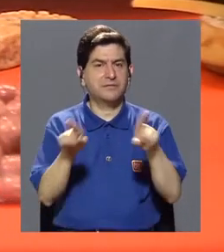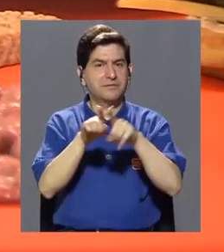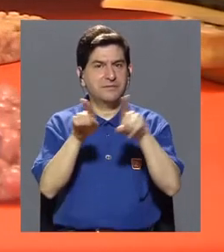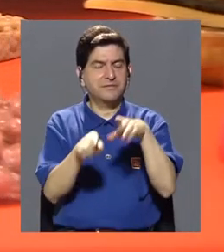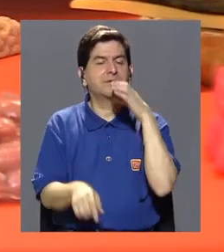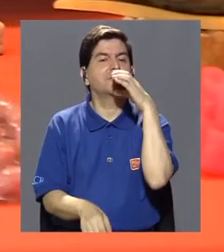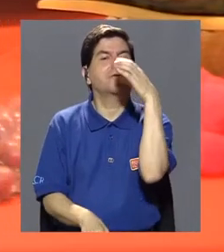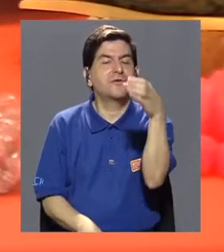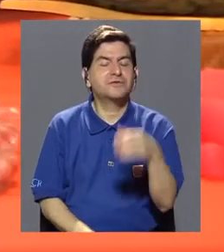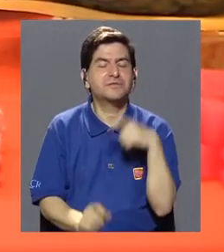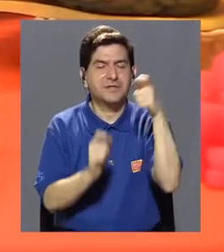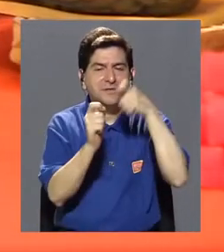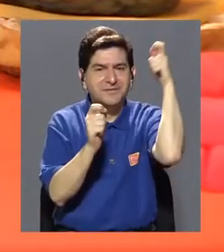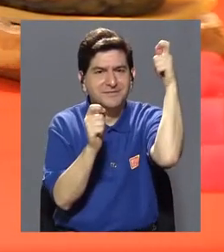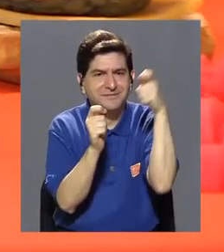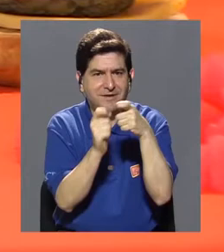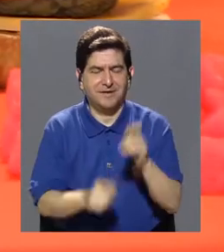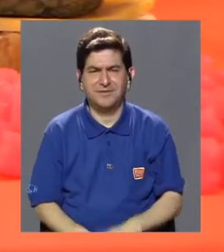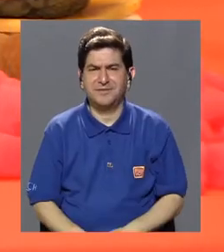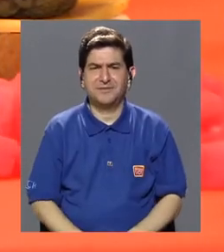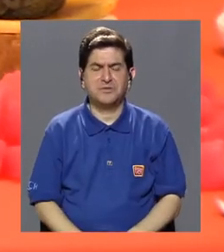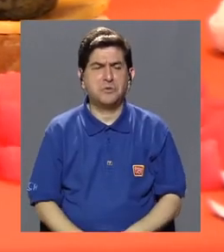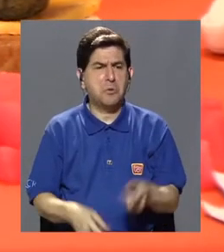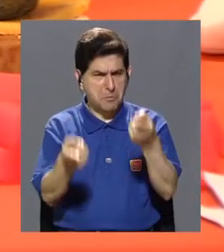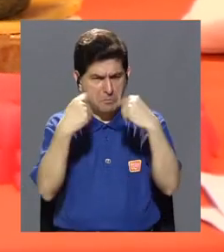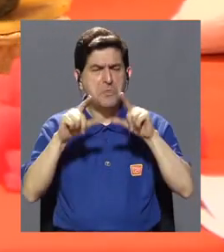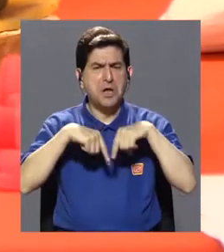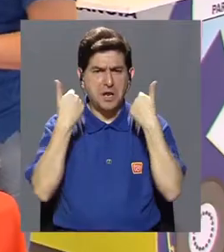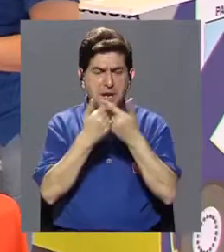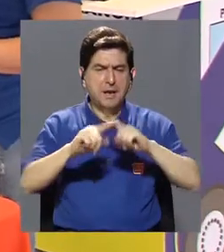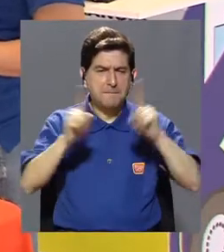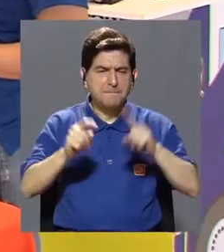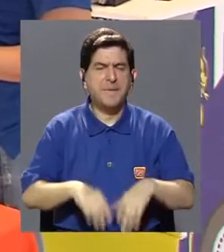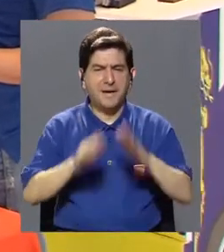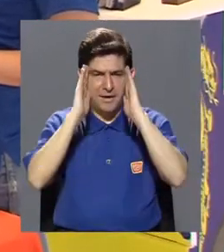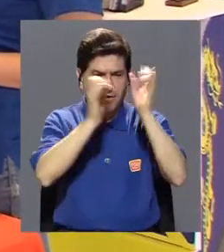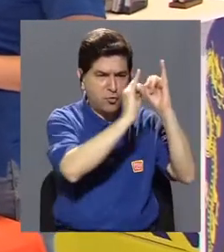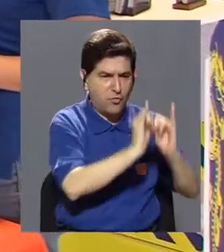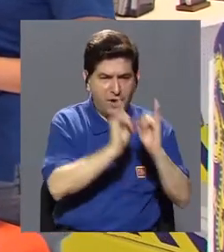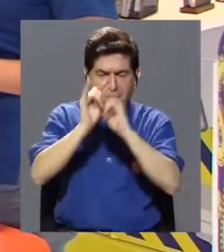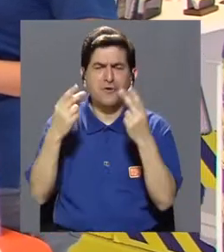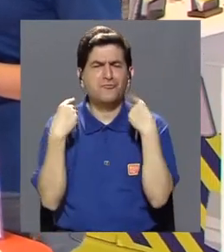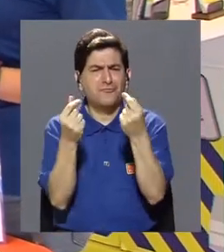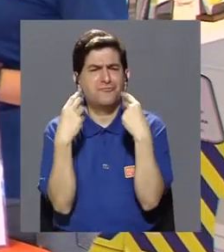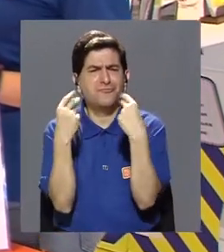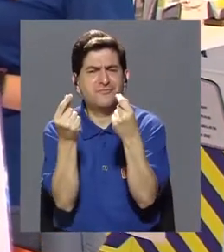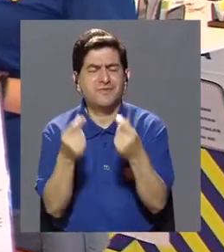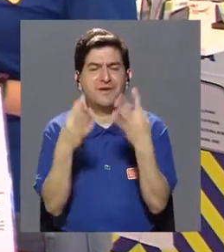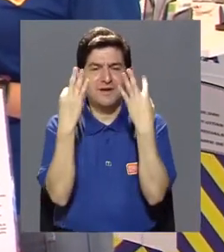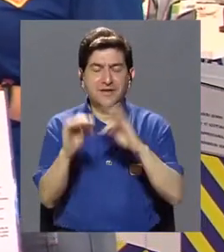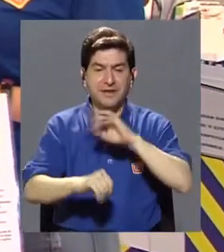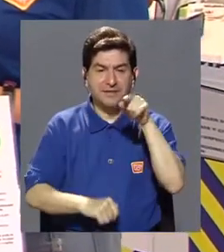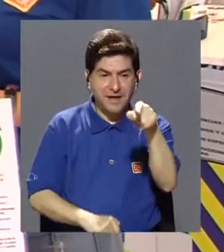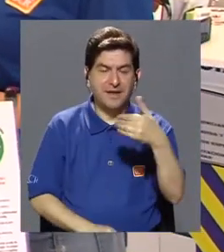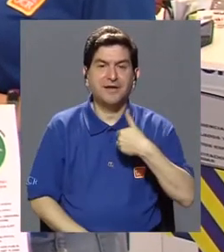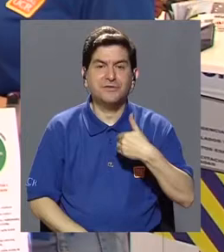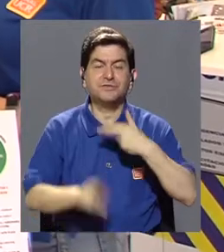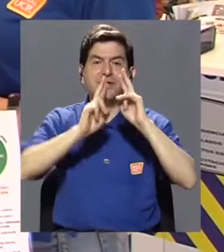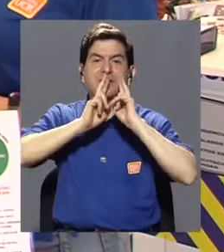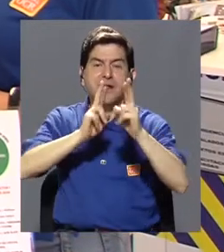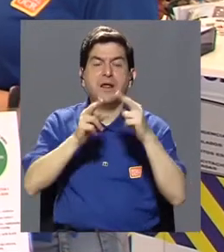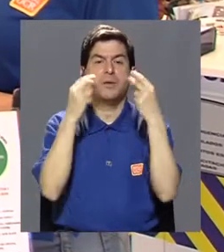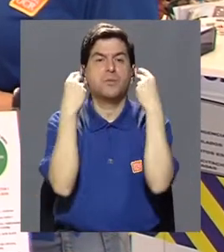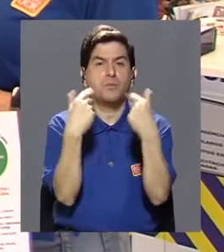vamos dando la recomendación pertinente. Aunque se acercan en grupo, lo hacemos de una forma individualizada y lo más rápido posible para que tengan ellos un